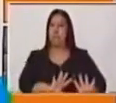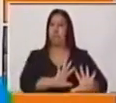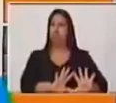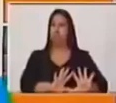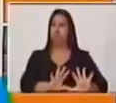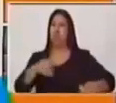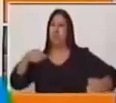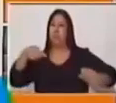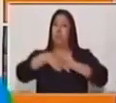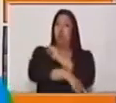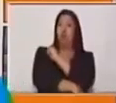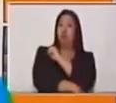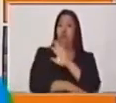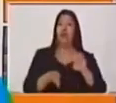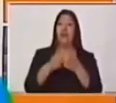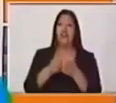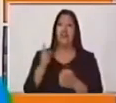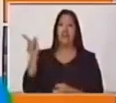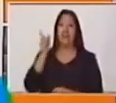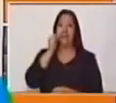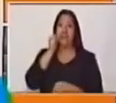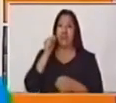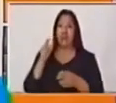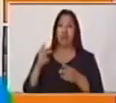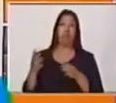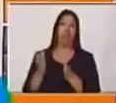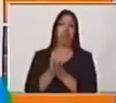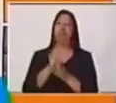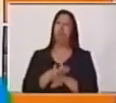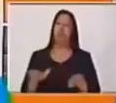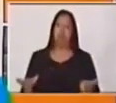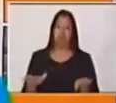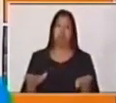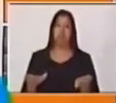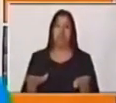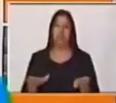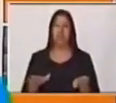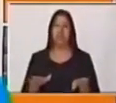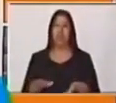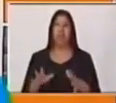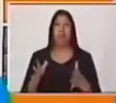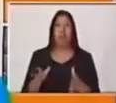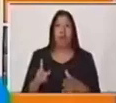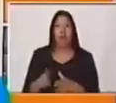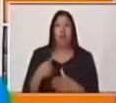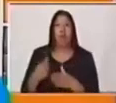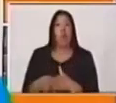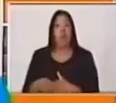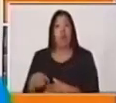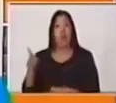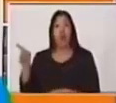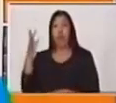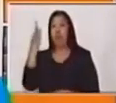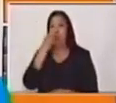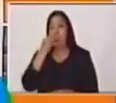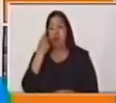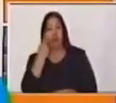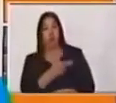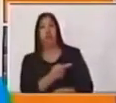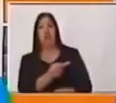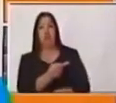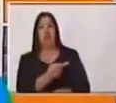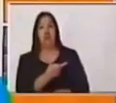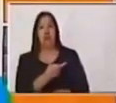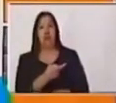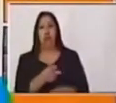ahogara. Querían deshacerse de él. Cuando la joven noble vio lo que estaba sucediendo, no lo pensó. Y